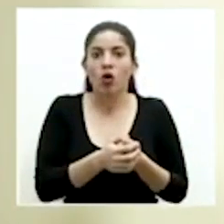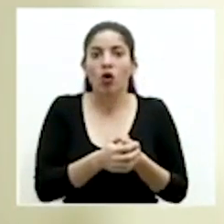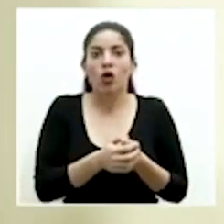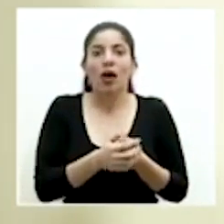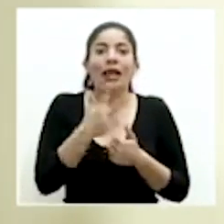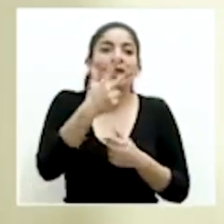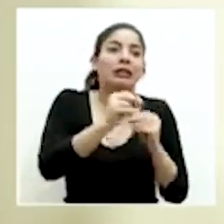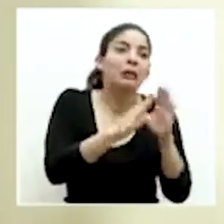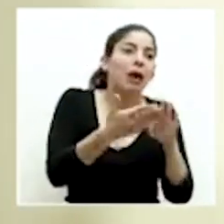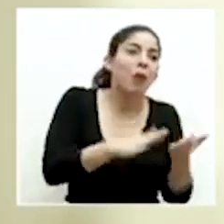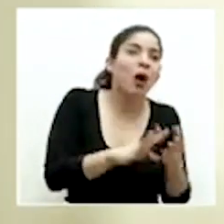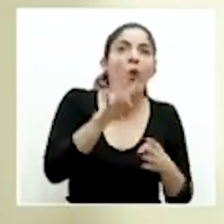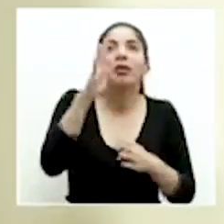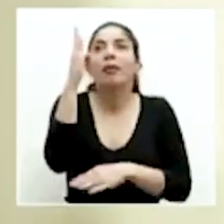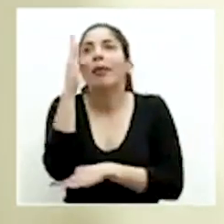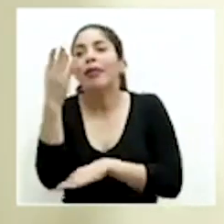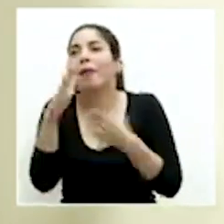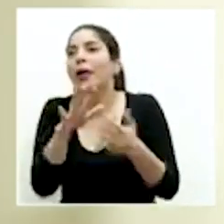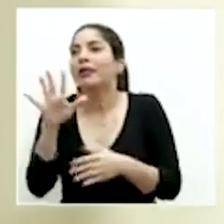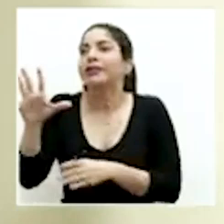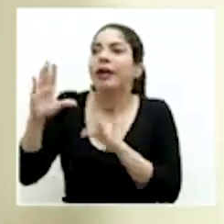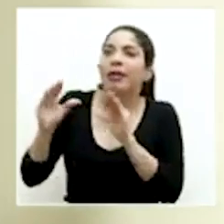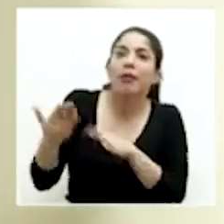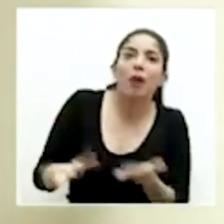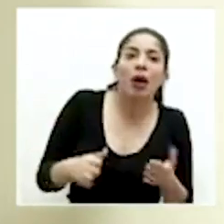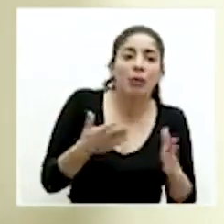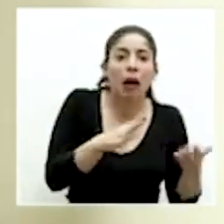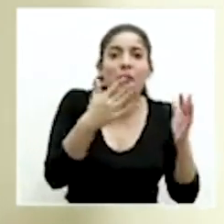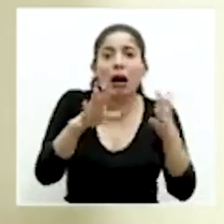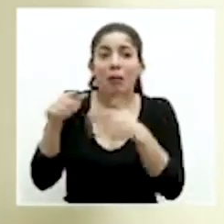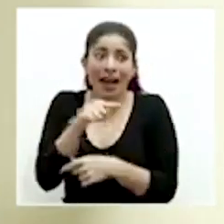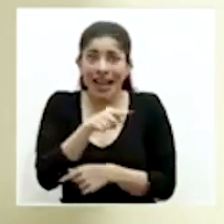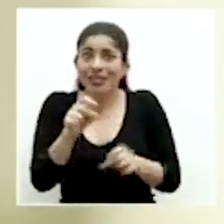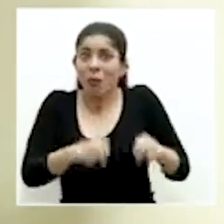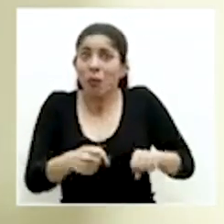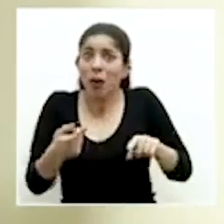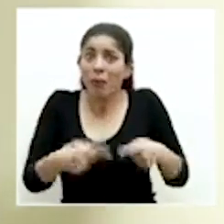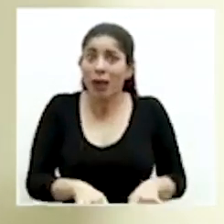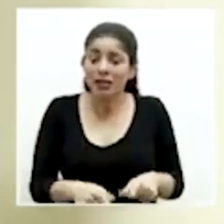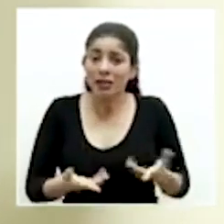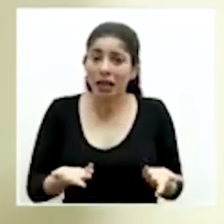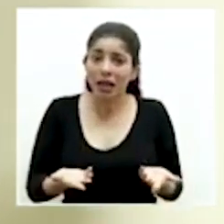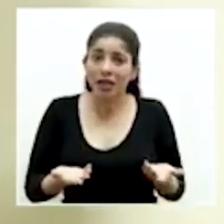tres en la mañana cuatro a mediodía cinco en la tarde que eso podría perfectamente ocurrir